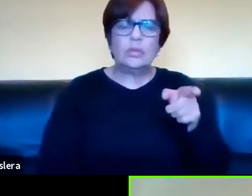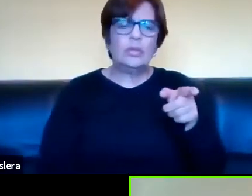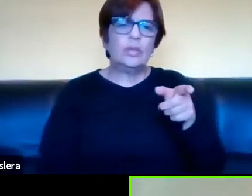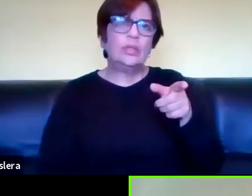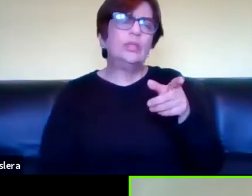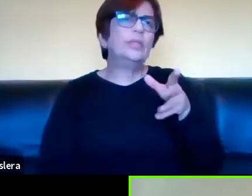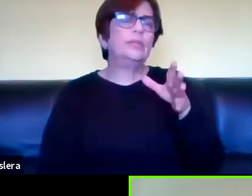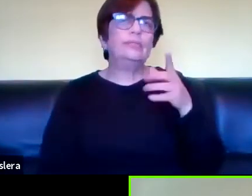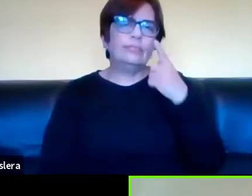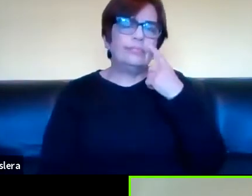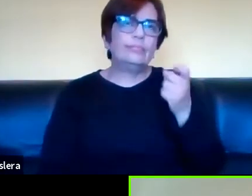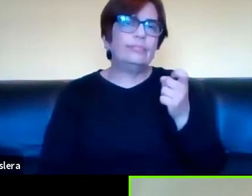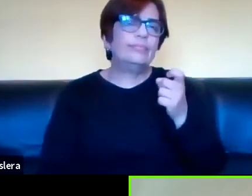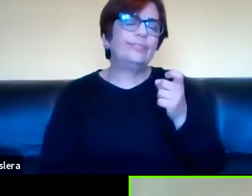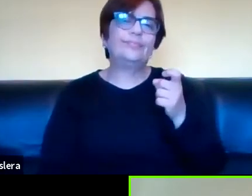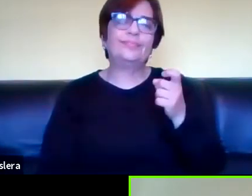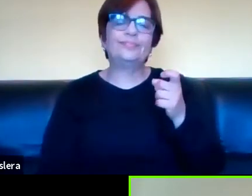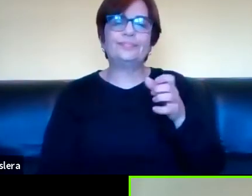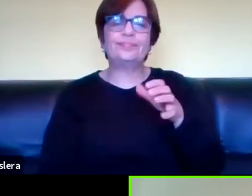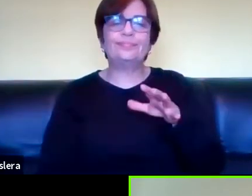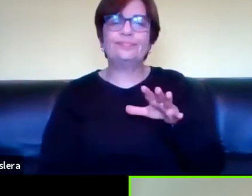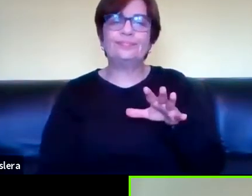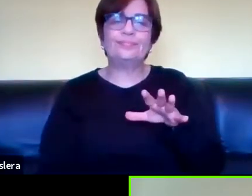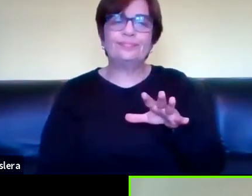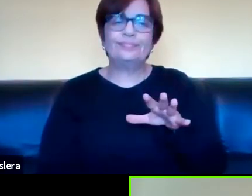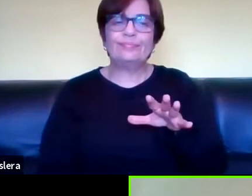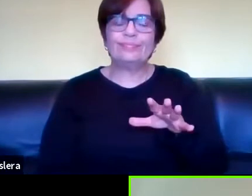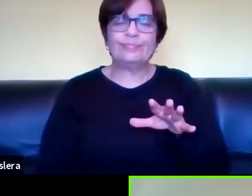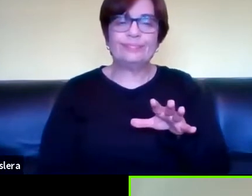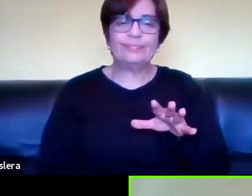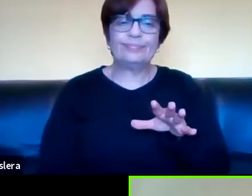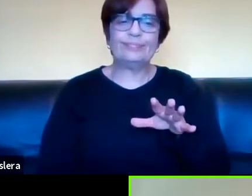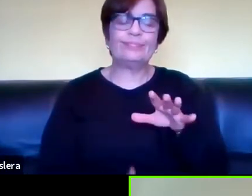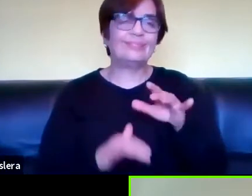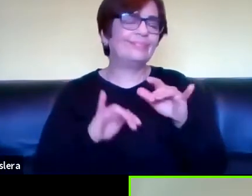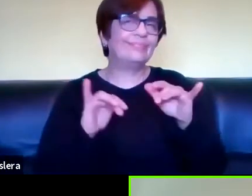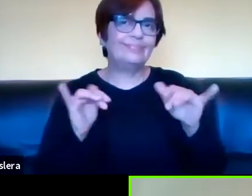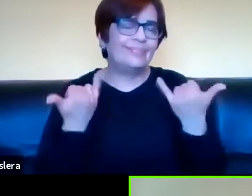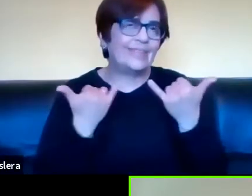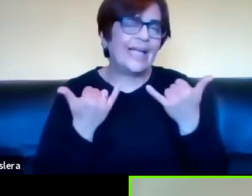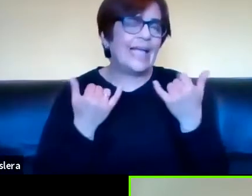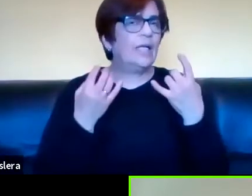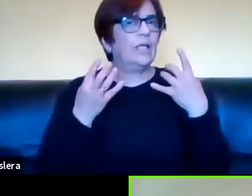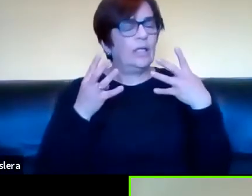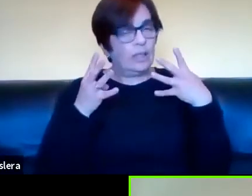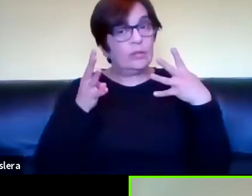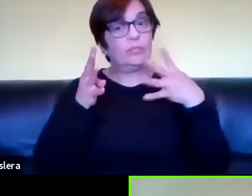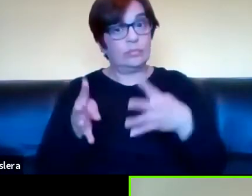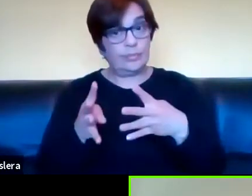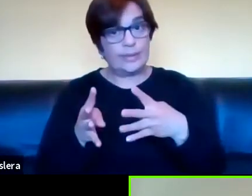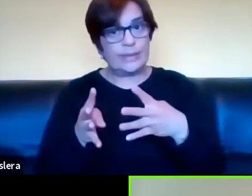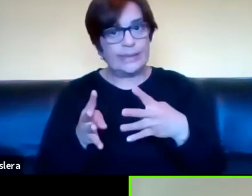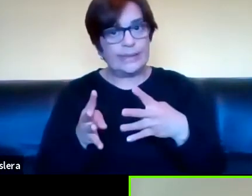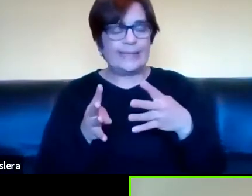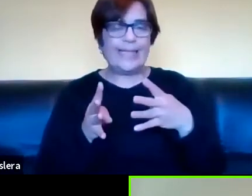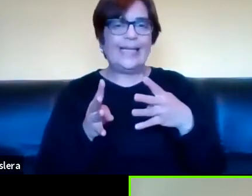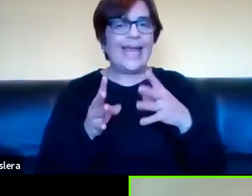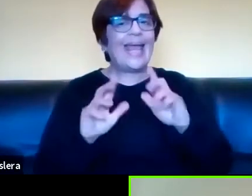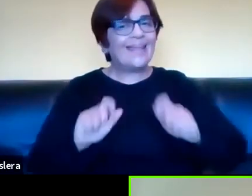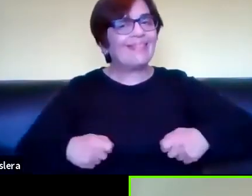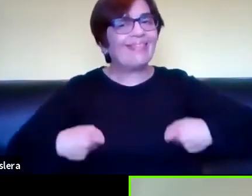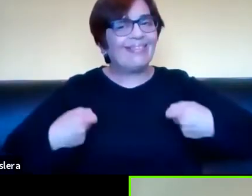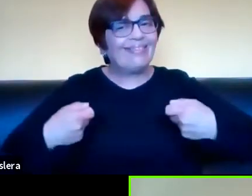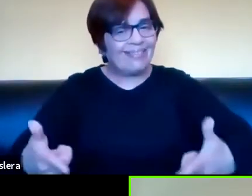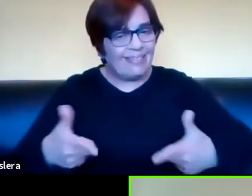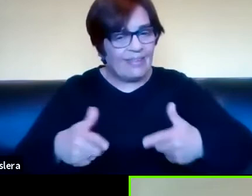lo que se ha visto es que es como un desafío enseñar o sea